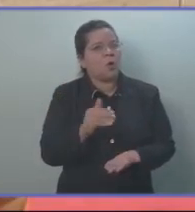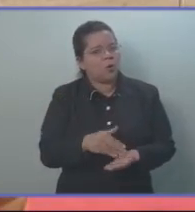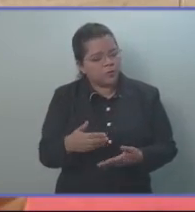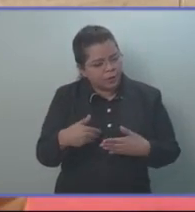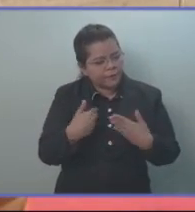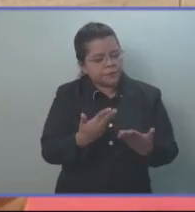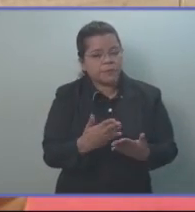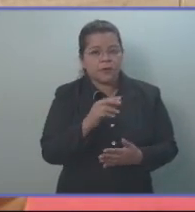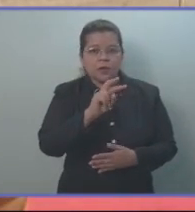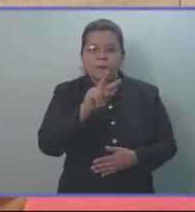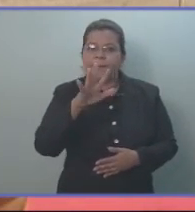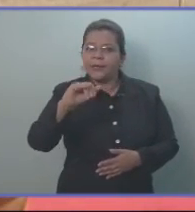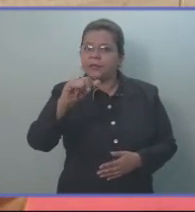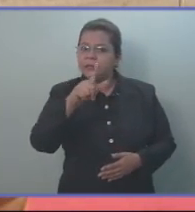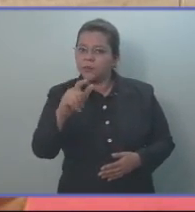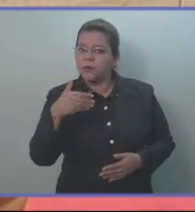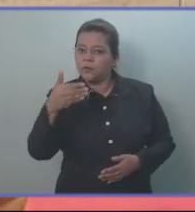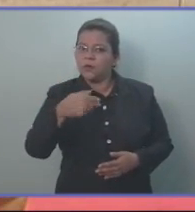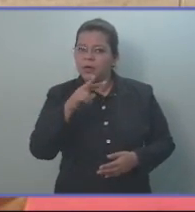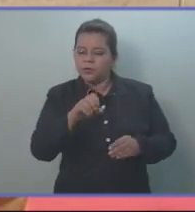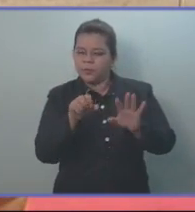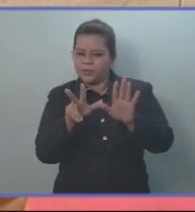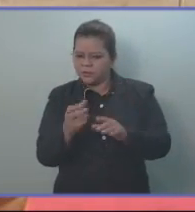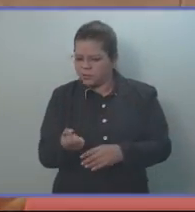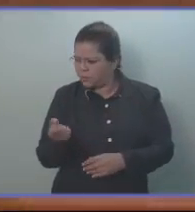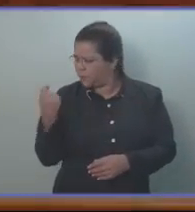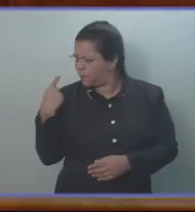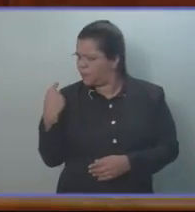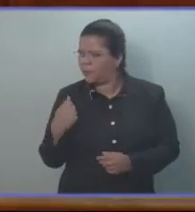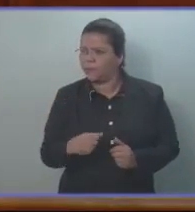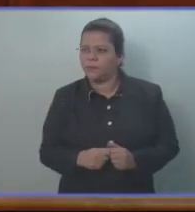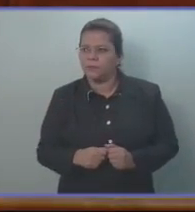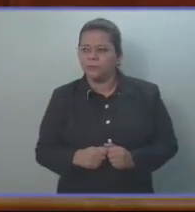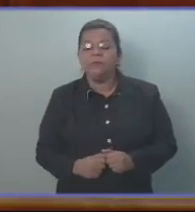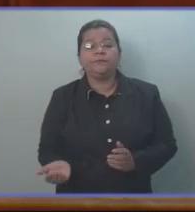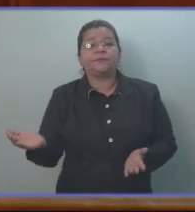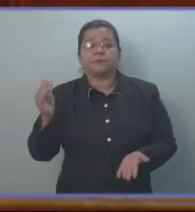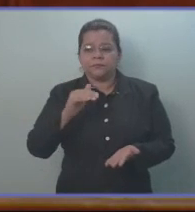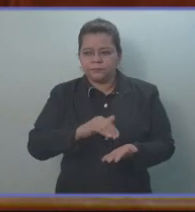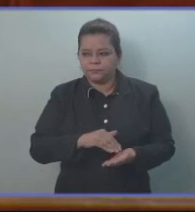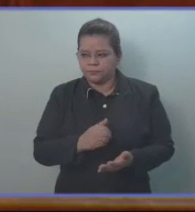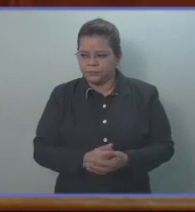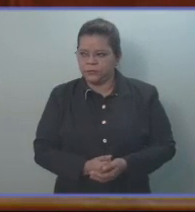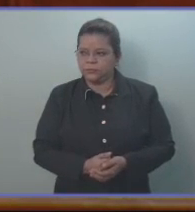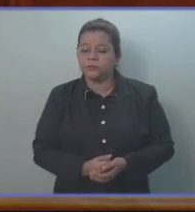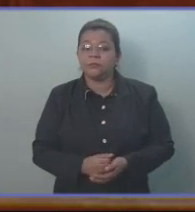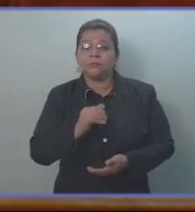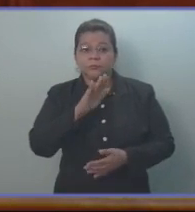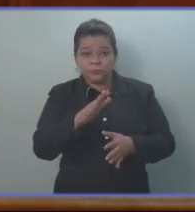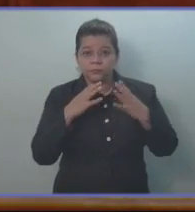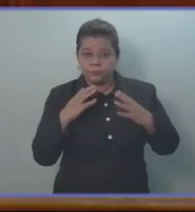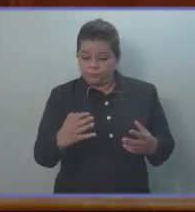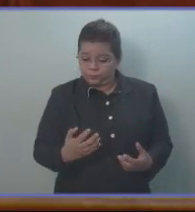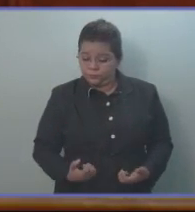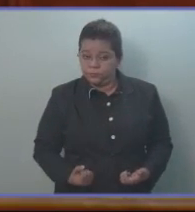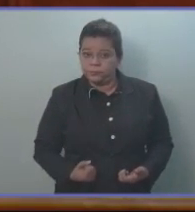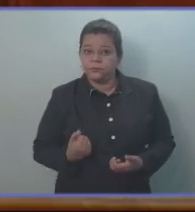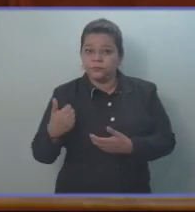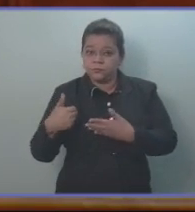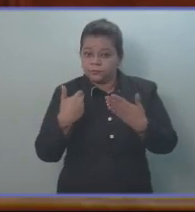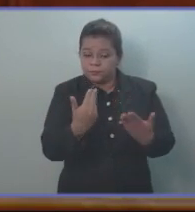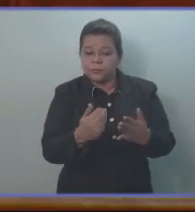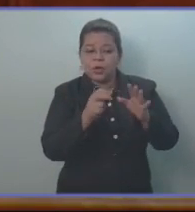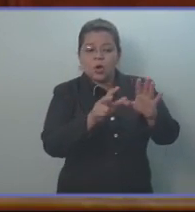Y el 25 de julio del 2018, hace un par de días, una vez más, su gobierno donó